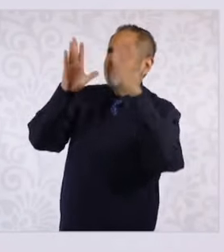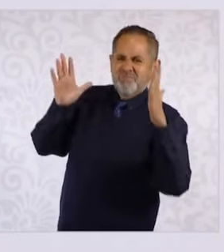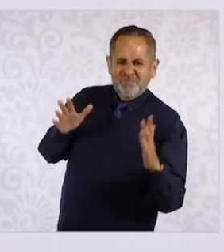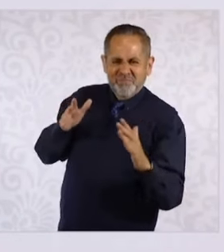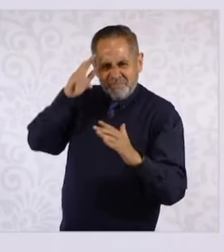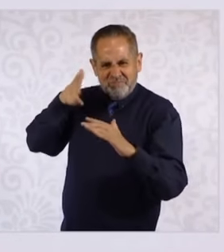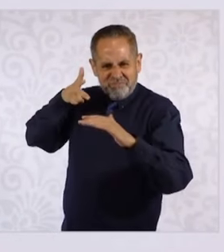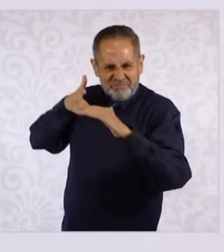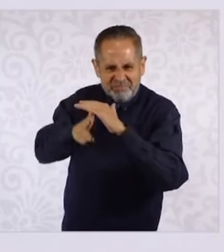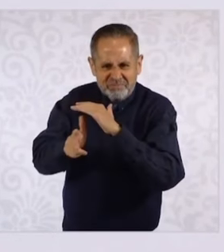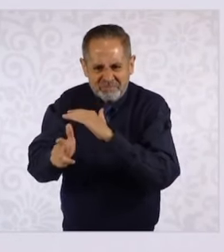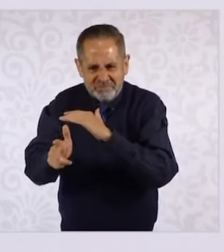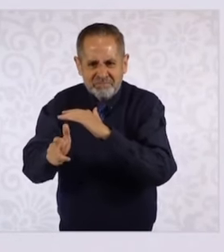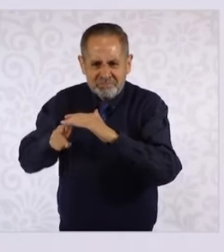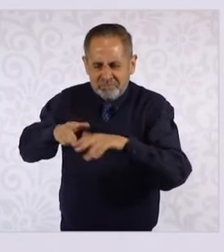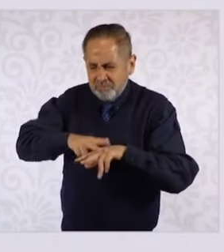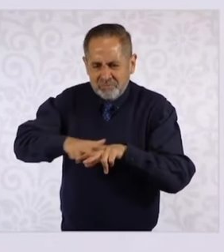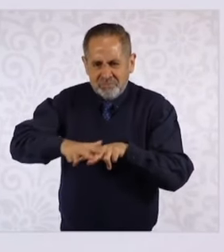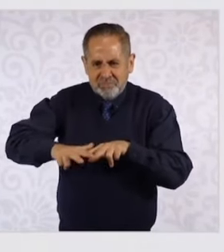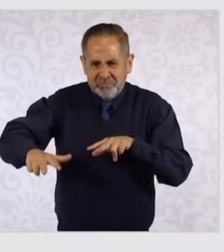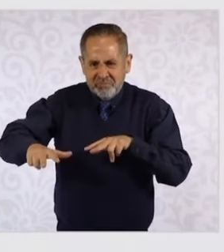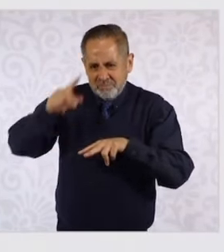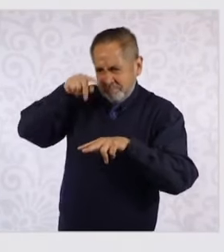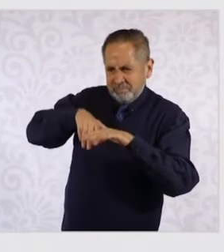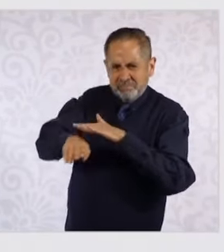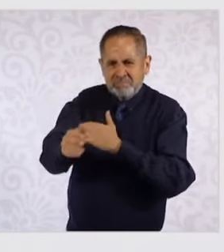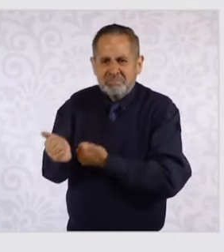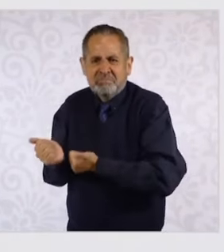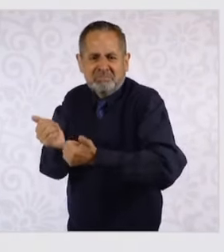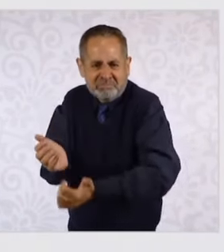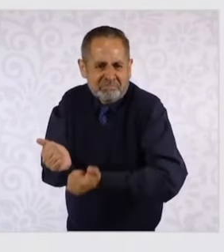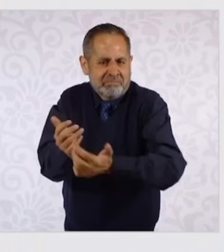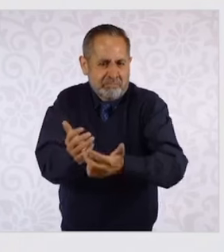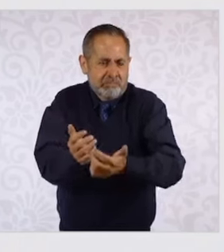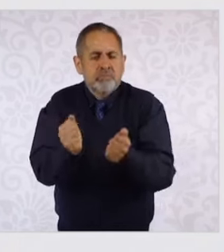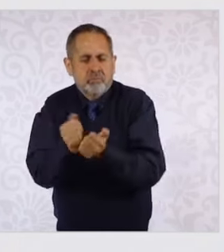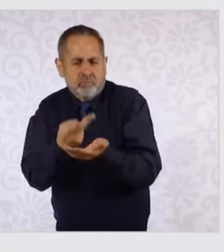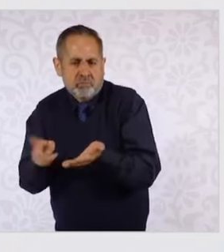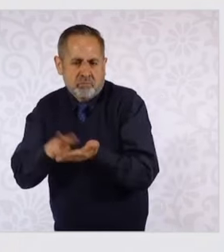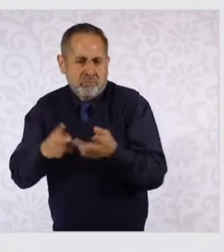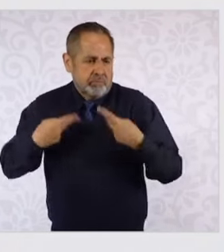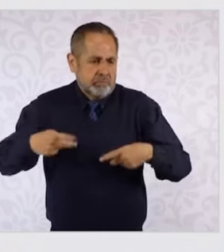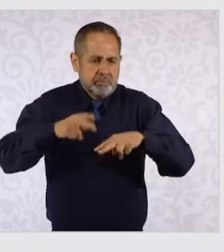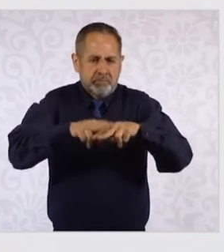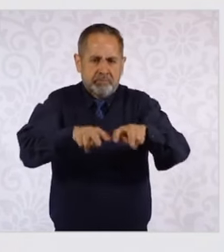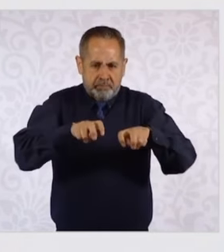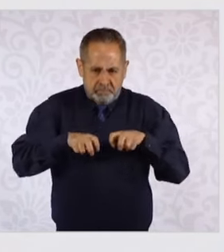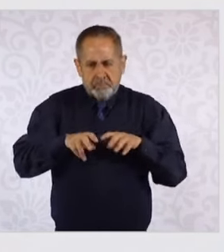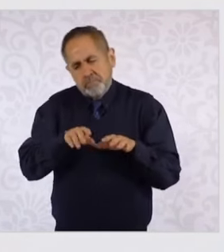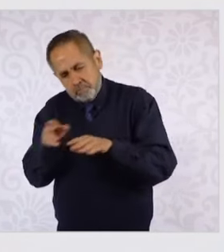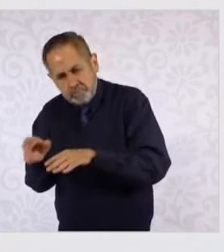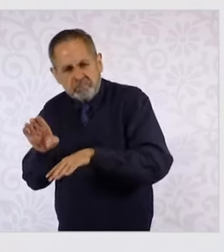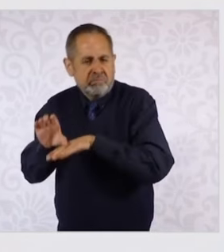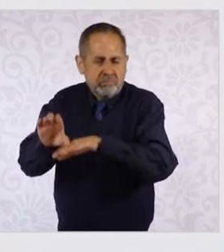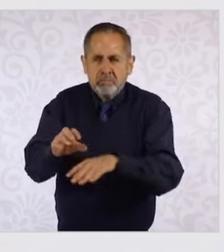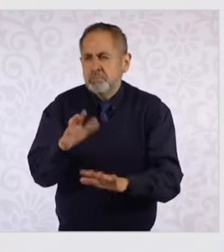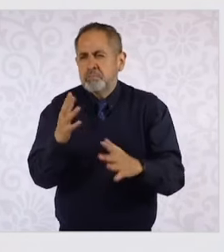la utilización de las vías como tren de carga, es un proyecto que durará año y medio, dos años,